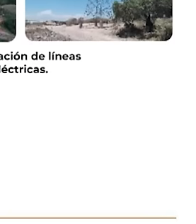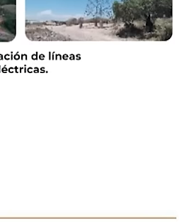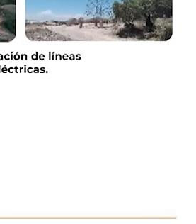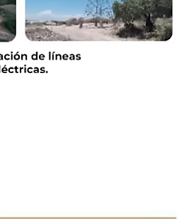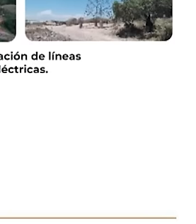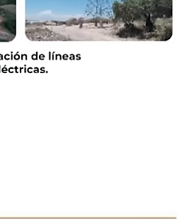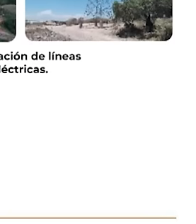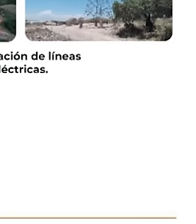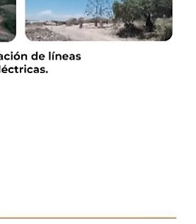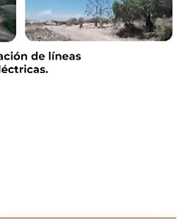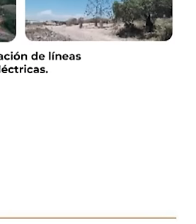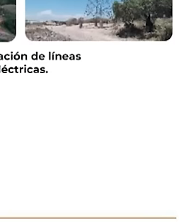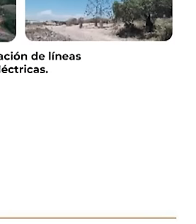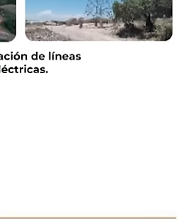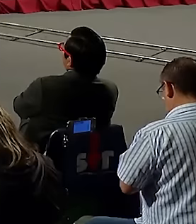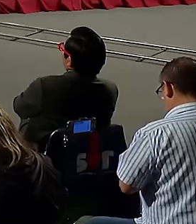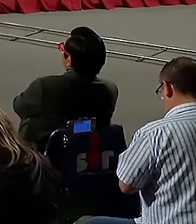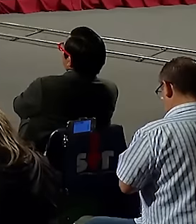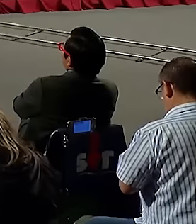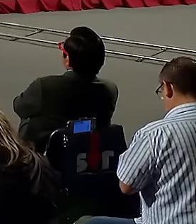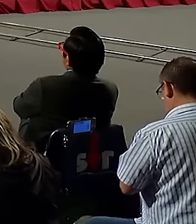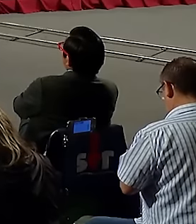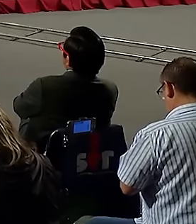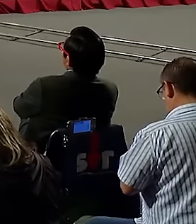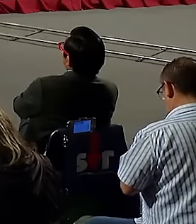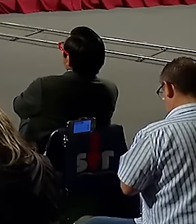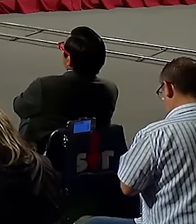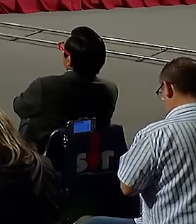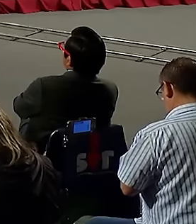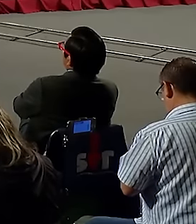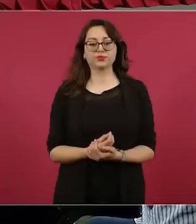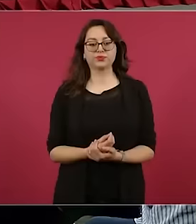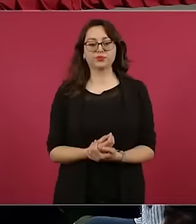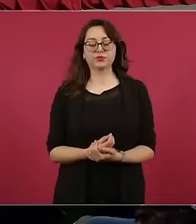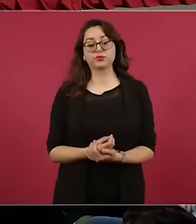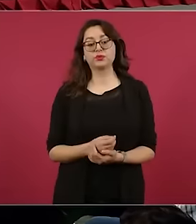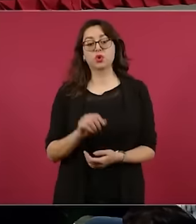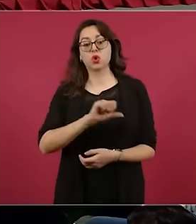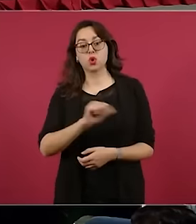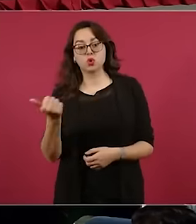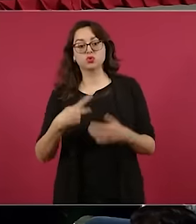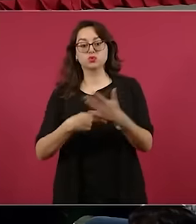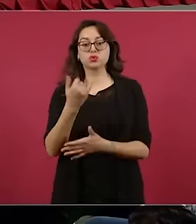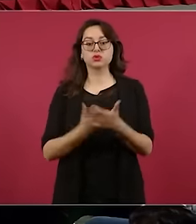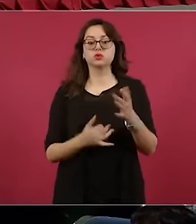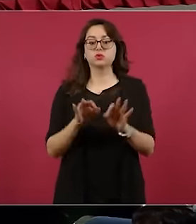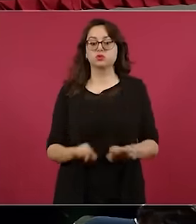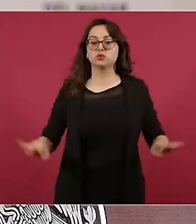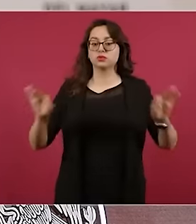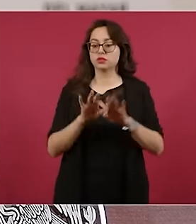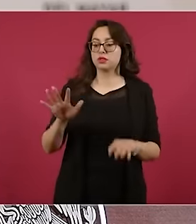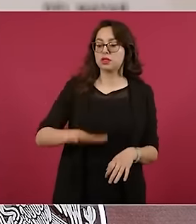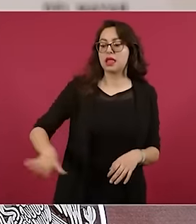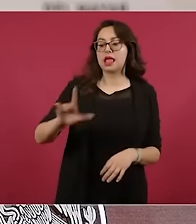Agua Saludable para la Laguna. Por décadas, en la comarca lagunera, el agua para consumo humano ha rebasado